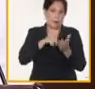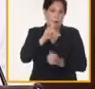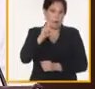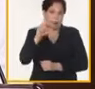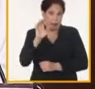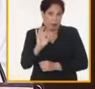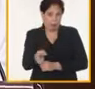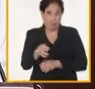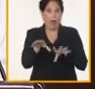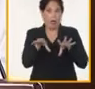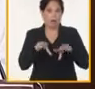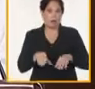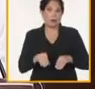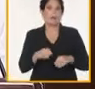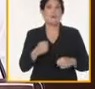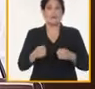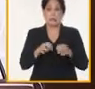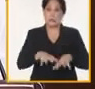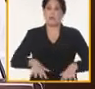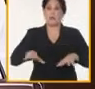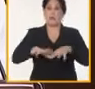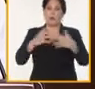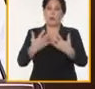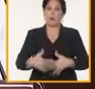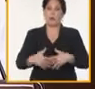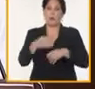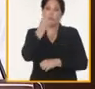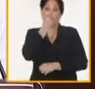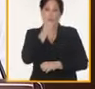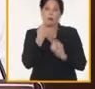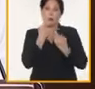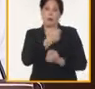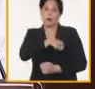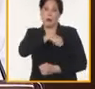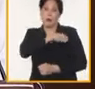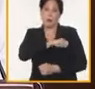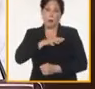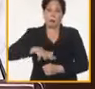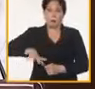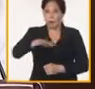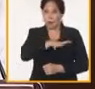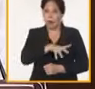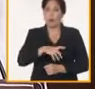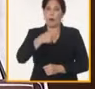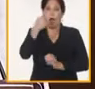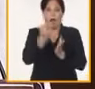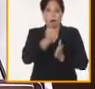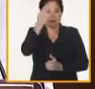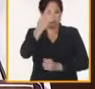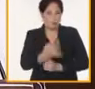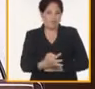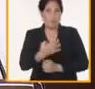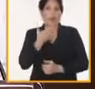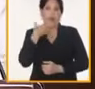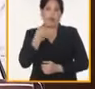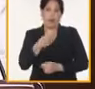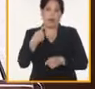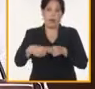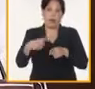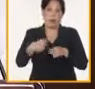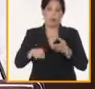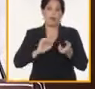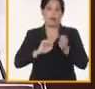necesidad de asumir el desafío de producir los alimentos que necesitamos con una utilización más eficiente de los recursos